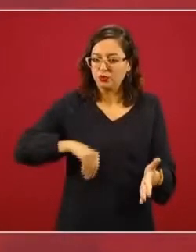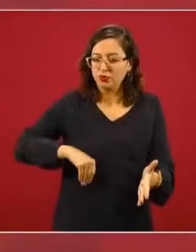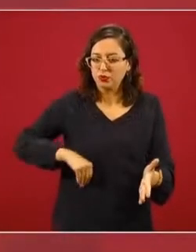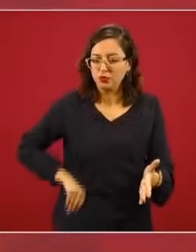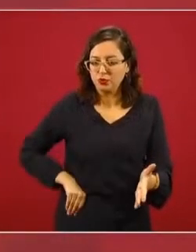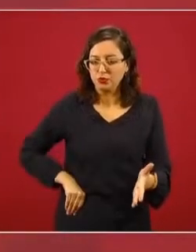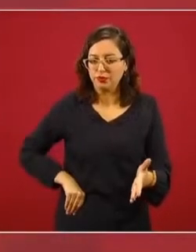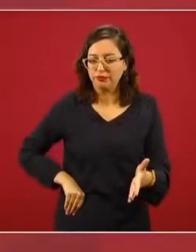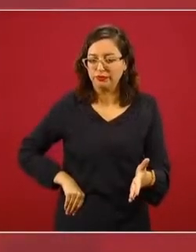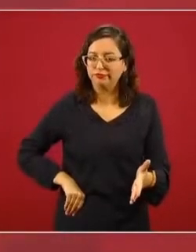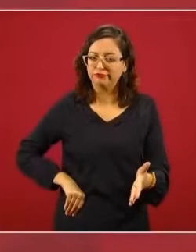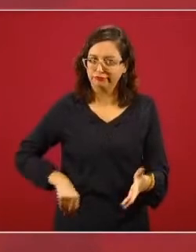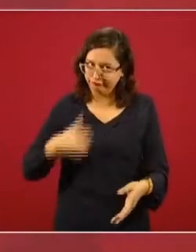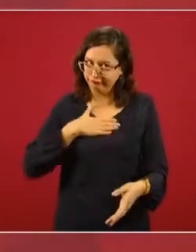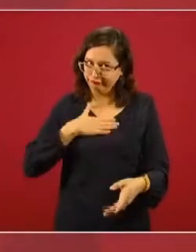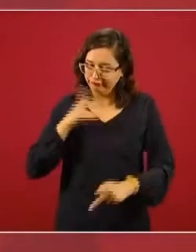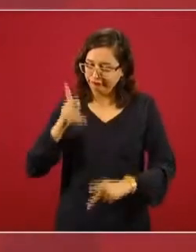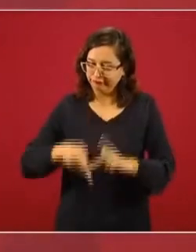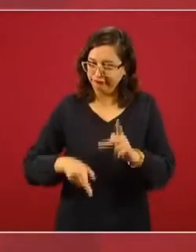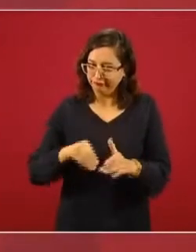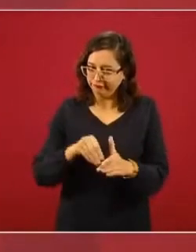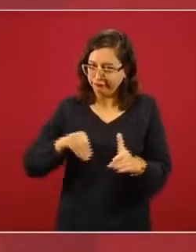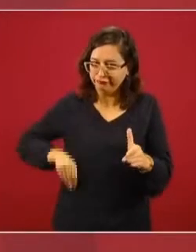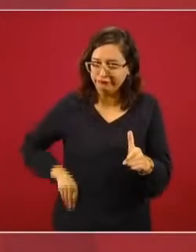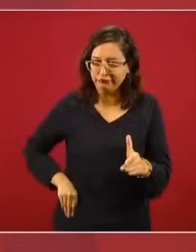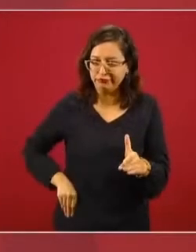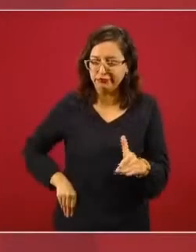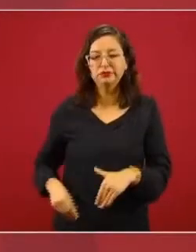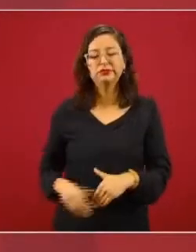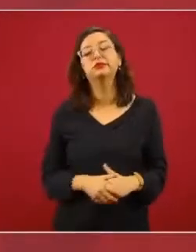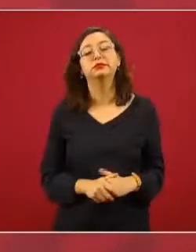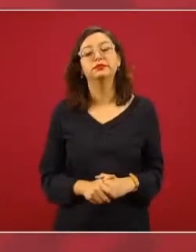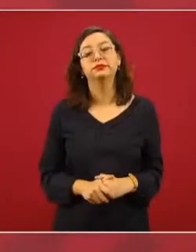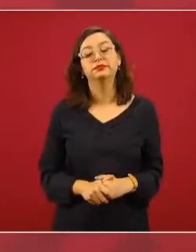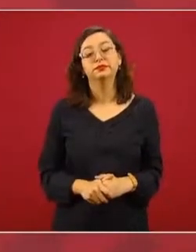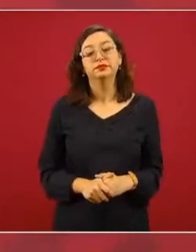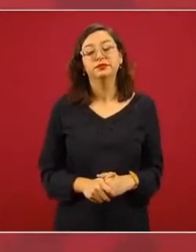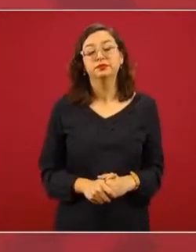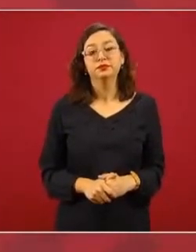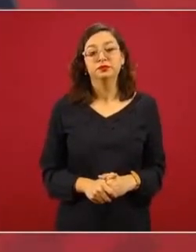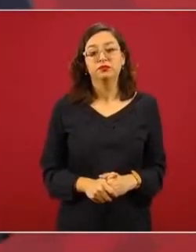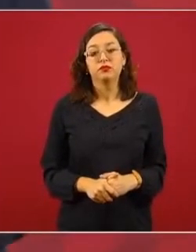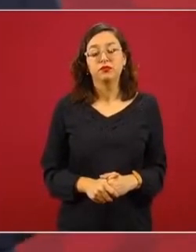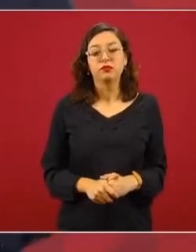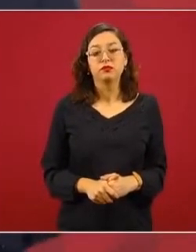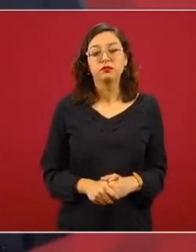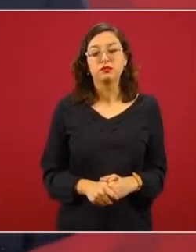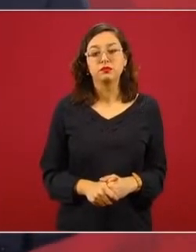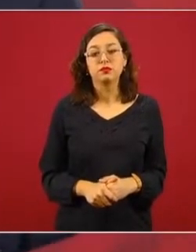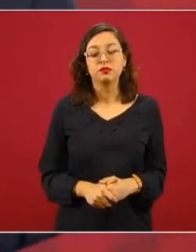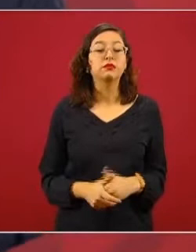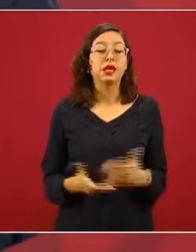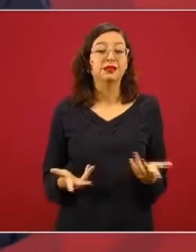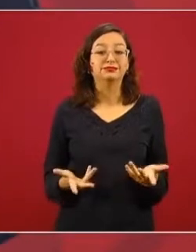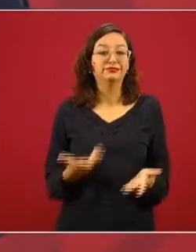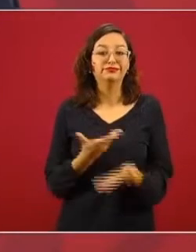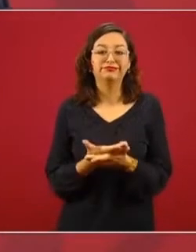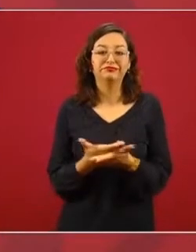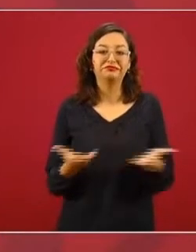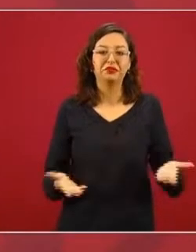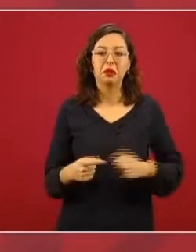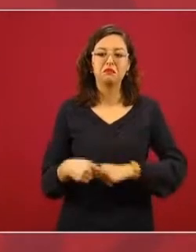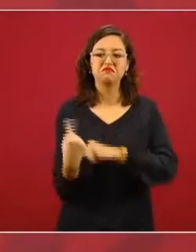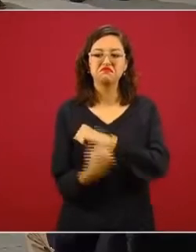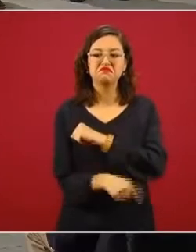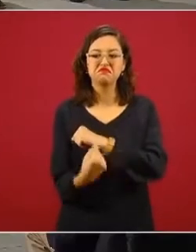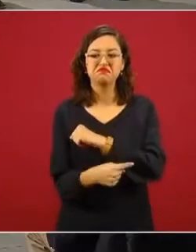el moche. Entonces, ahora ellos ya van a tener su tarjeta,